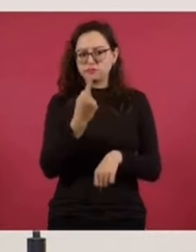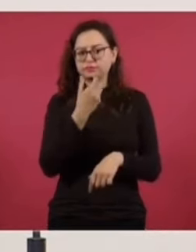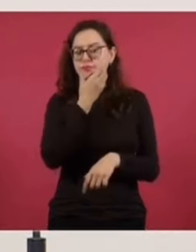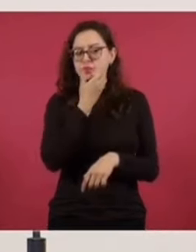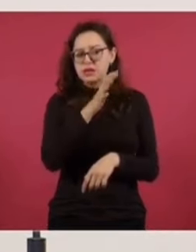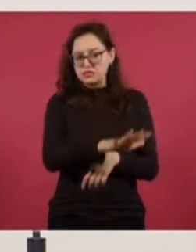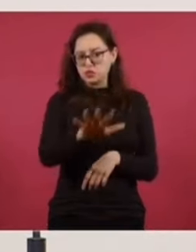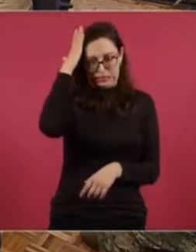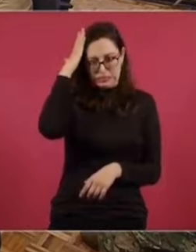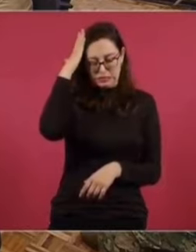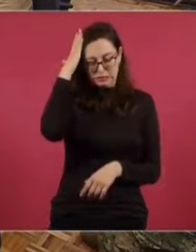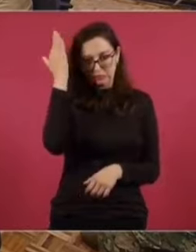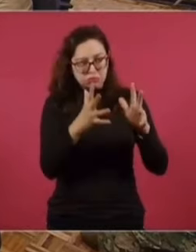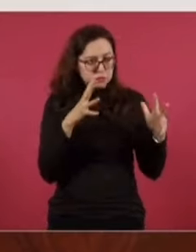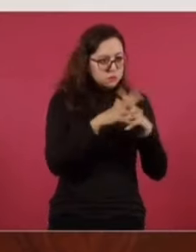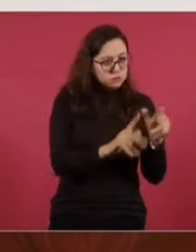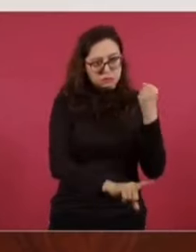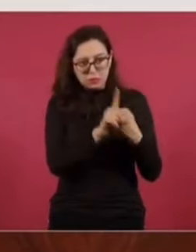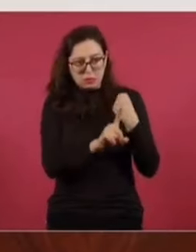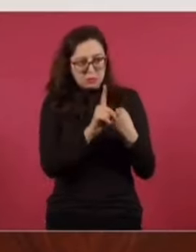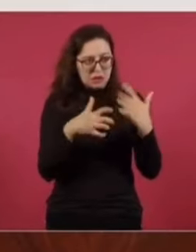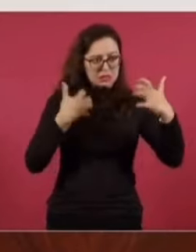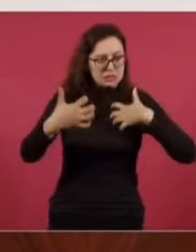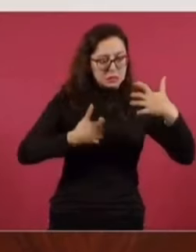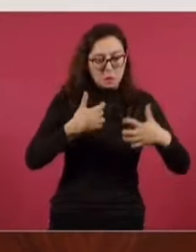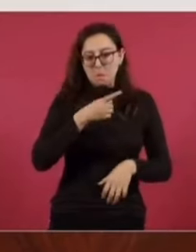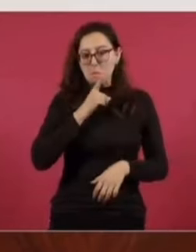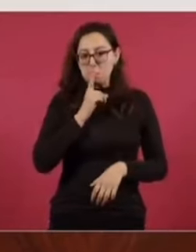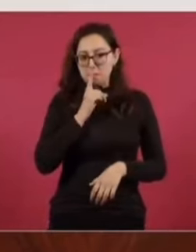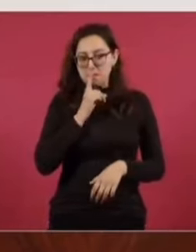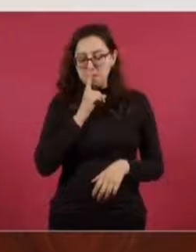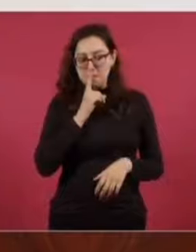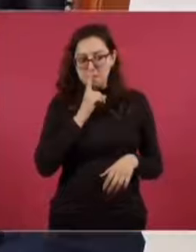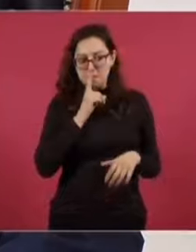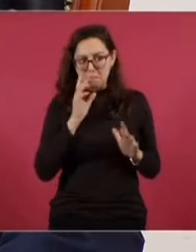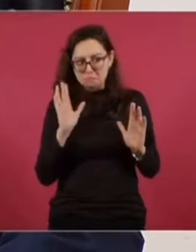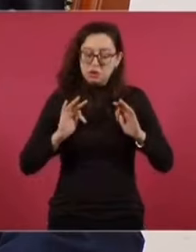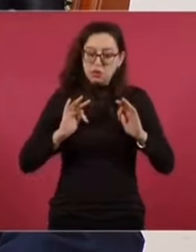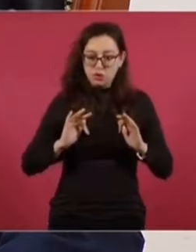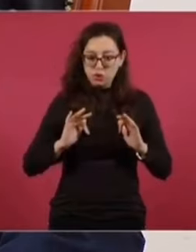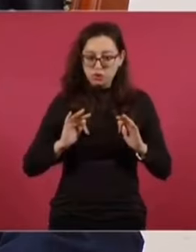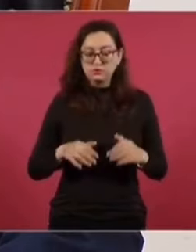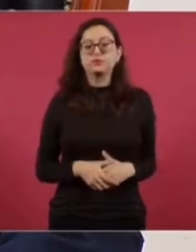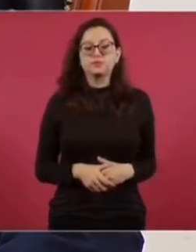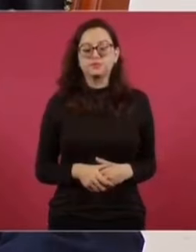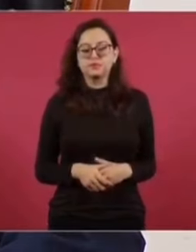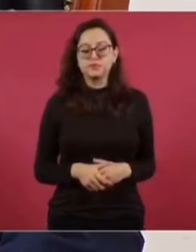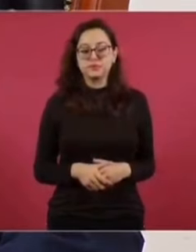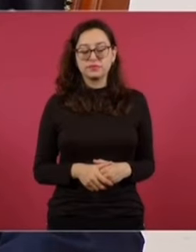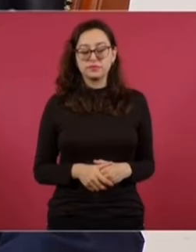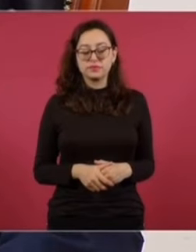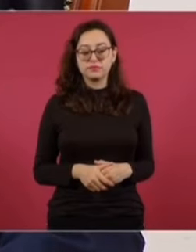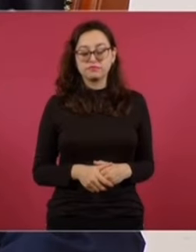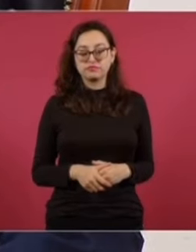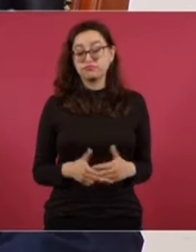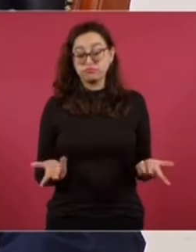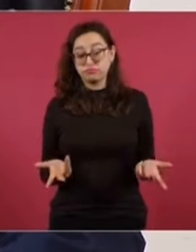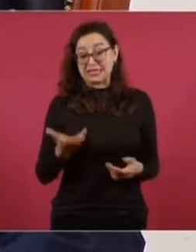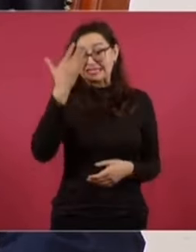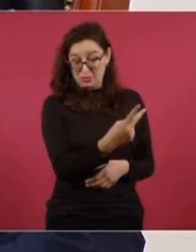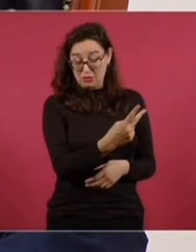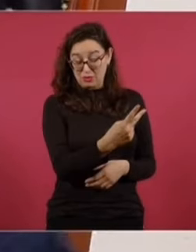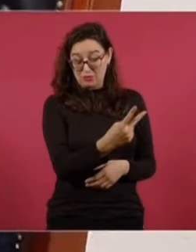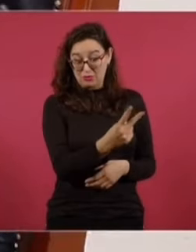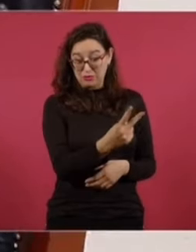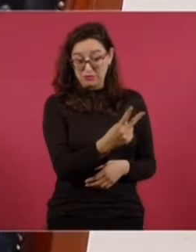estos grupos. No hay violencia, no se ha desatado la violencia. Todos sabemos de que se trata de